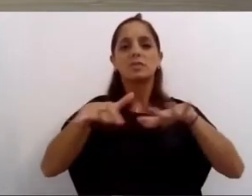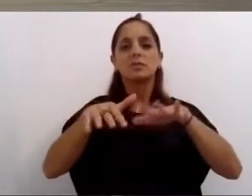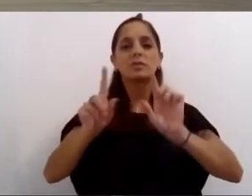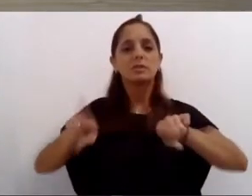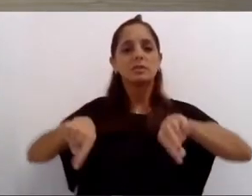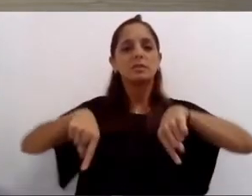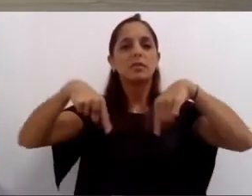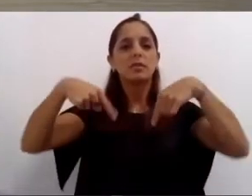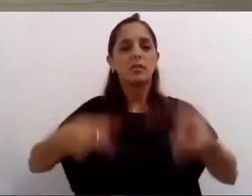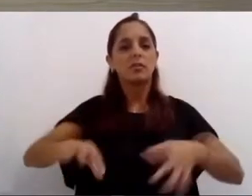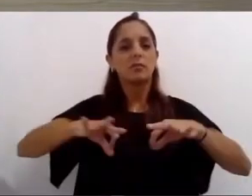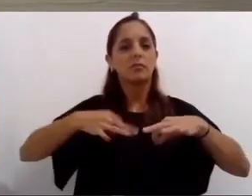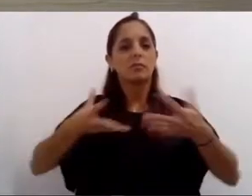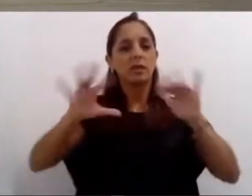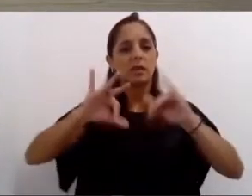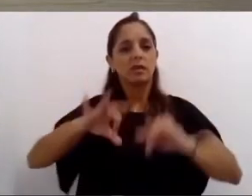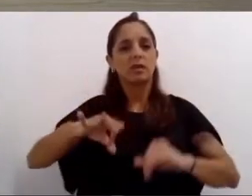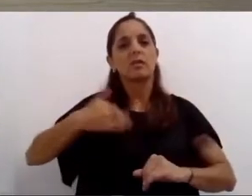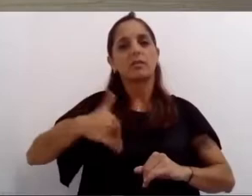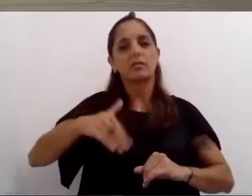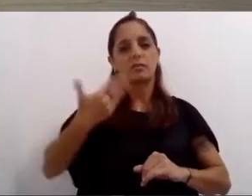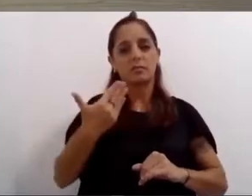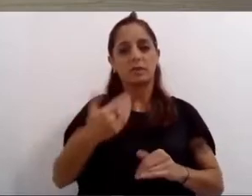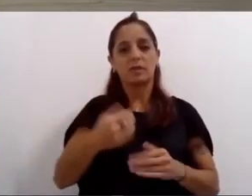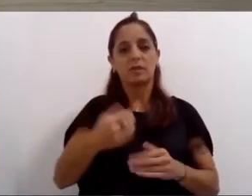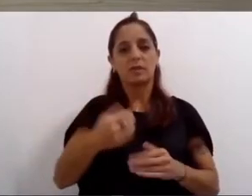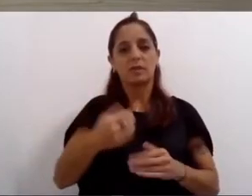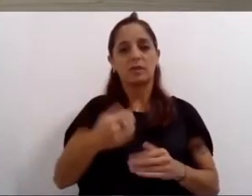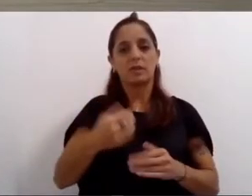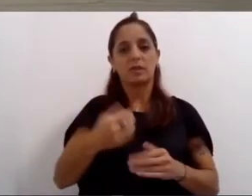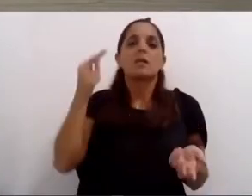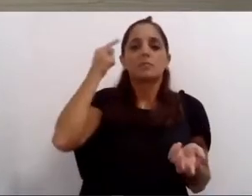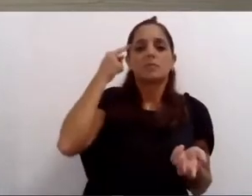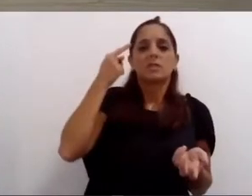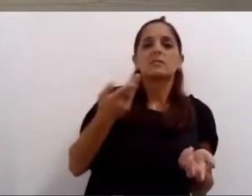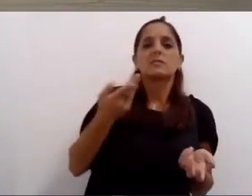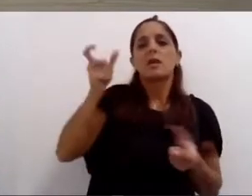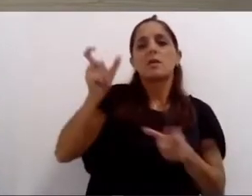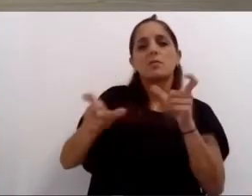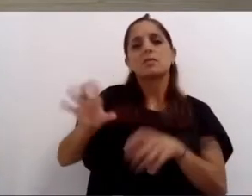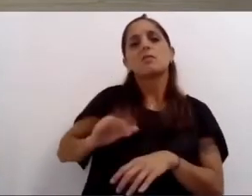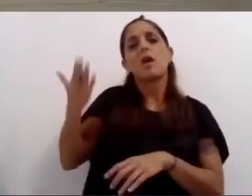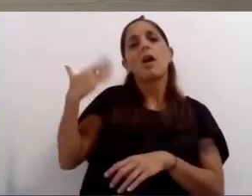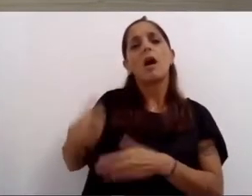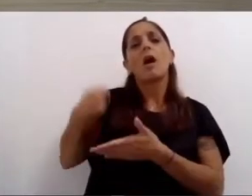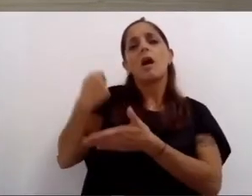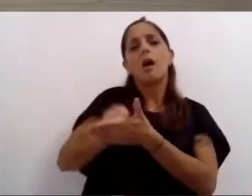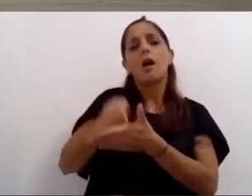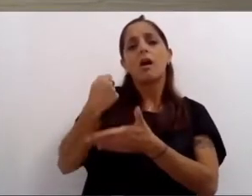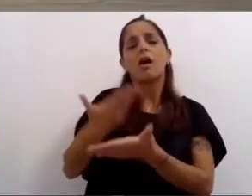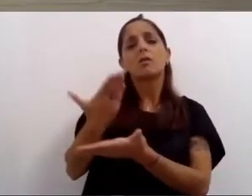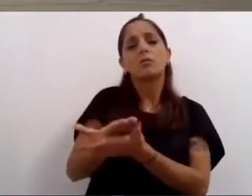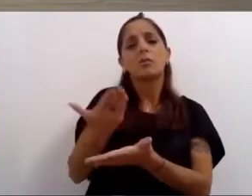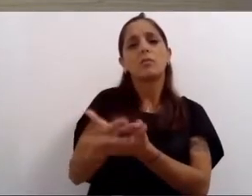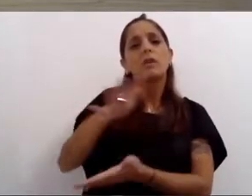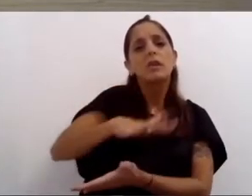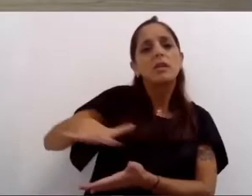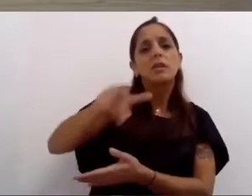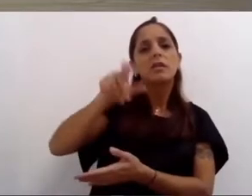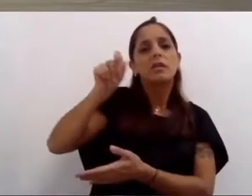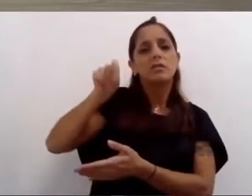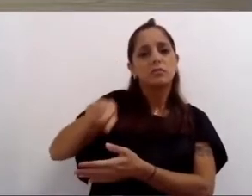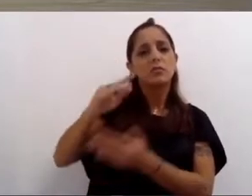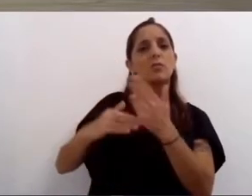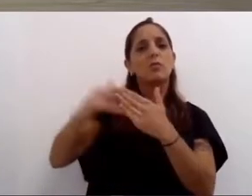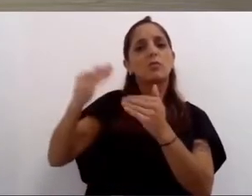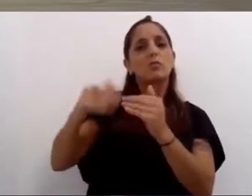prefiero arreglar antes que nada esa esquina que los vecinos de un barrio vienen pidiendo hace años porque esa esquina arreglada y puesta linda es el